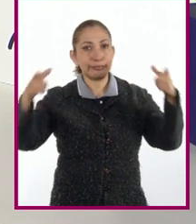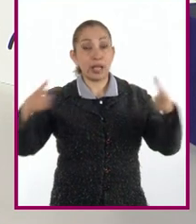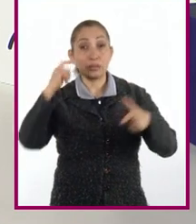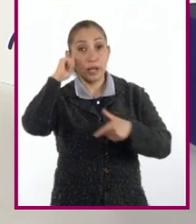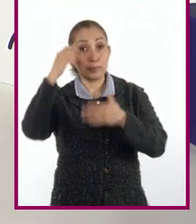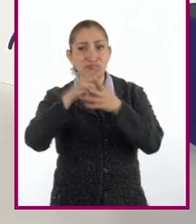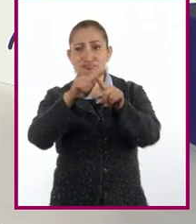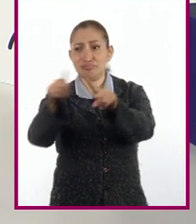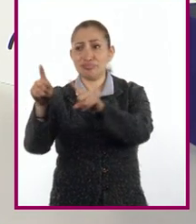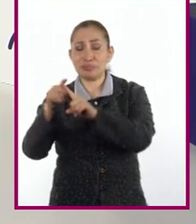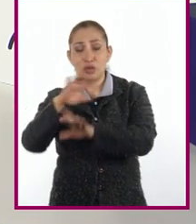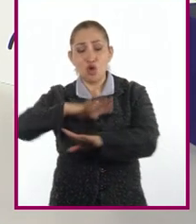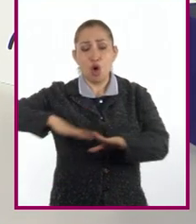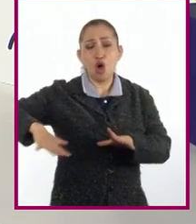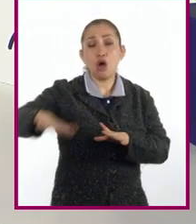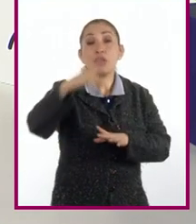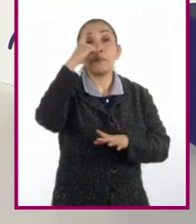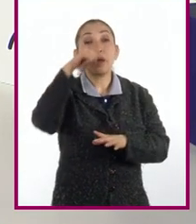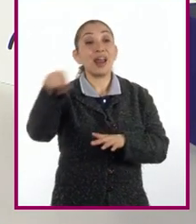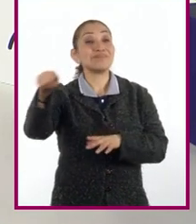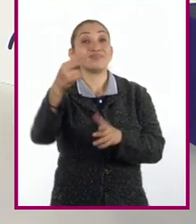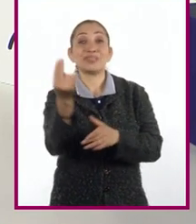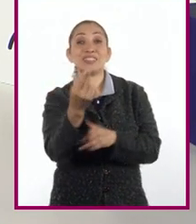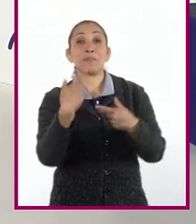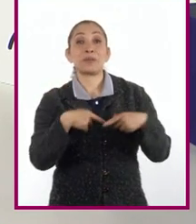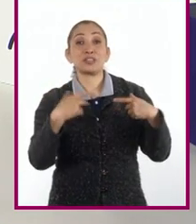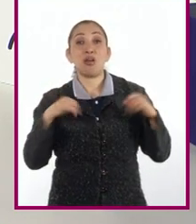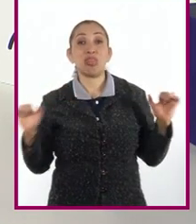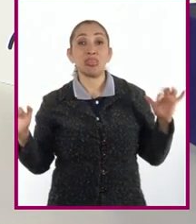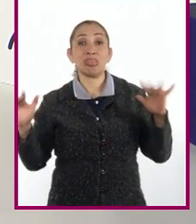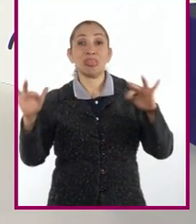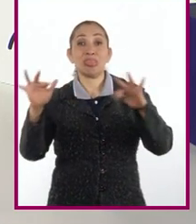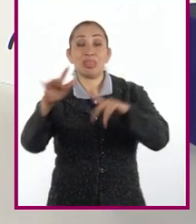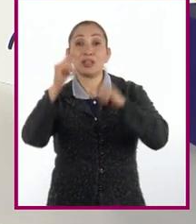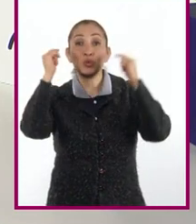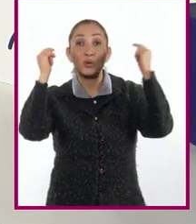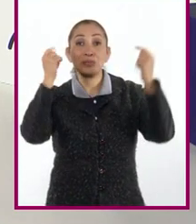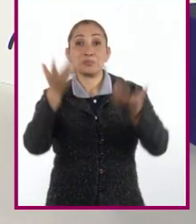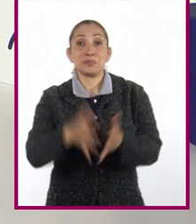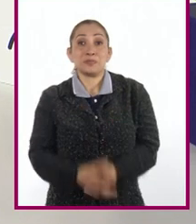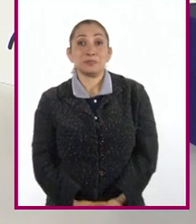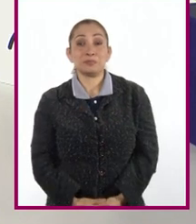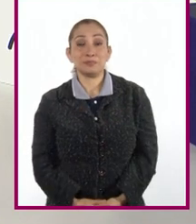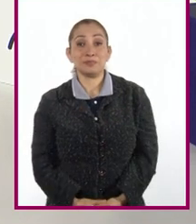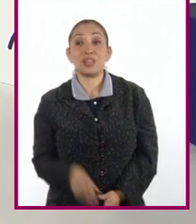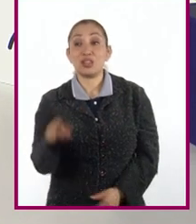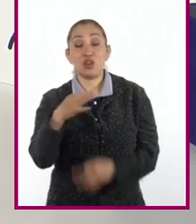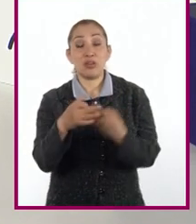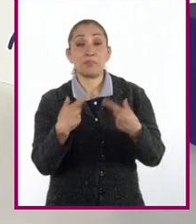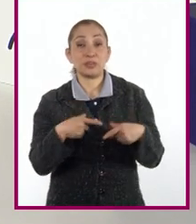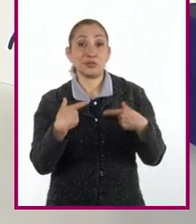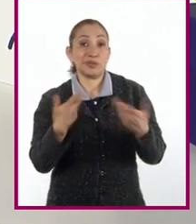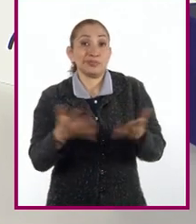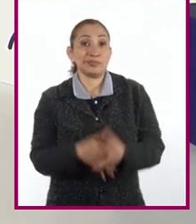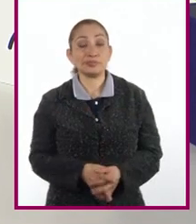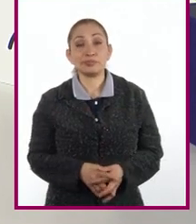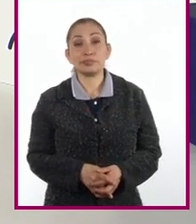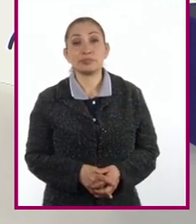servicios. Todo para satisfacer las necesidades propias del turismo y de toda la población.